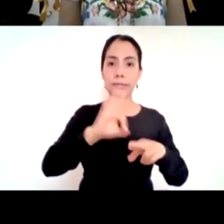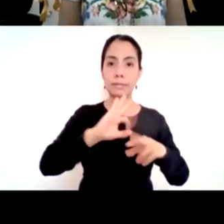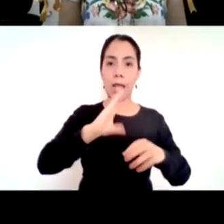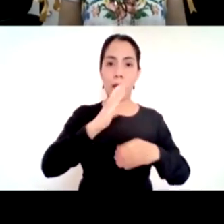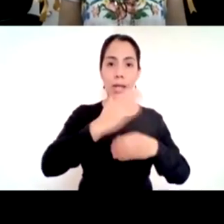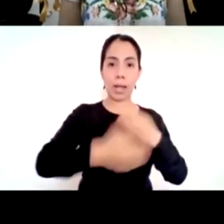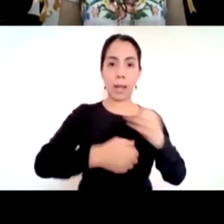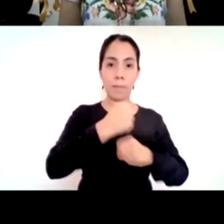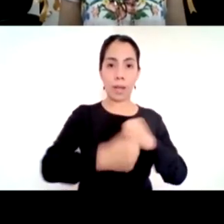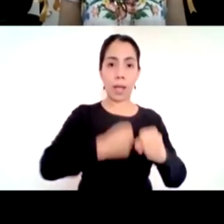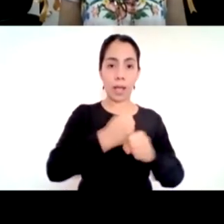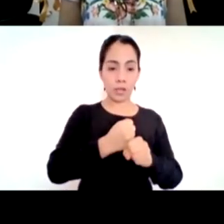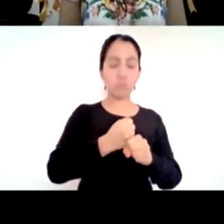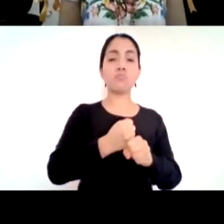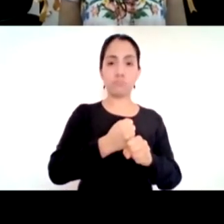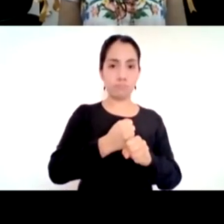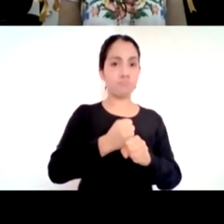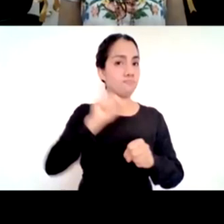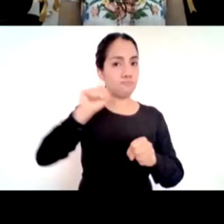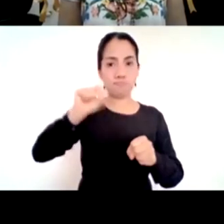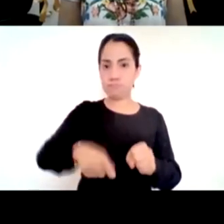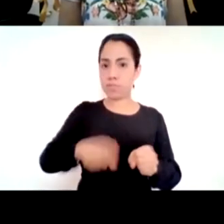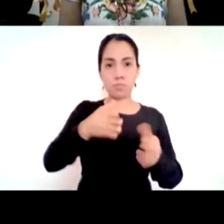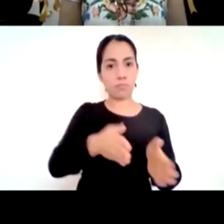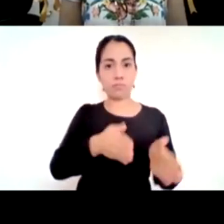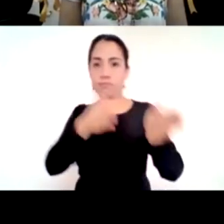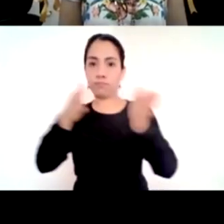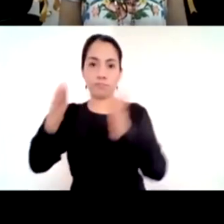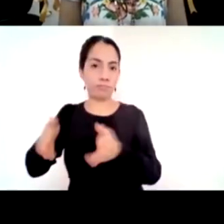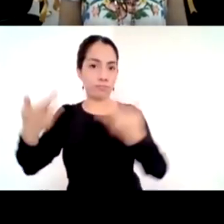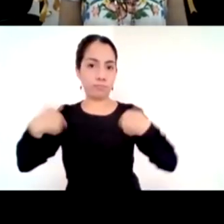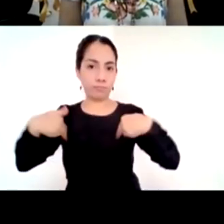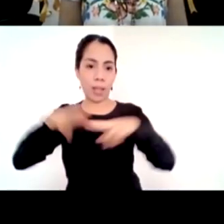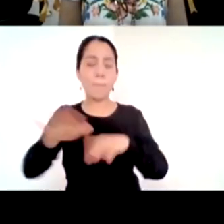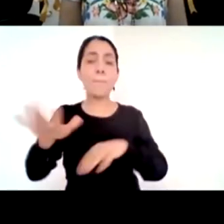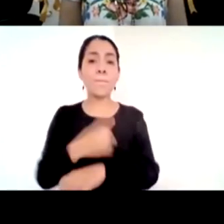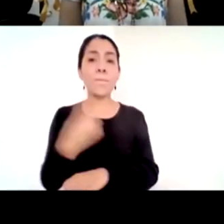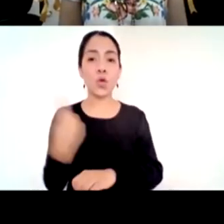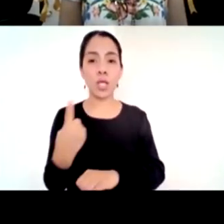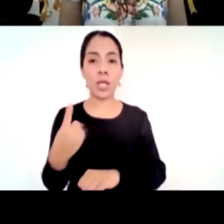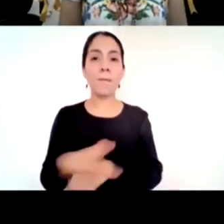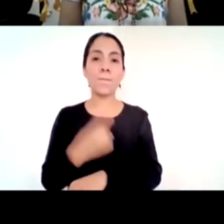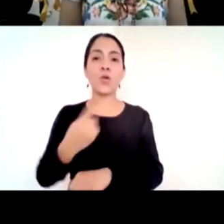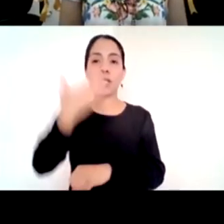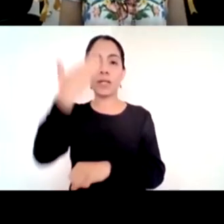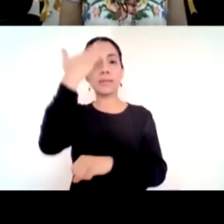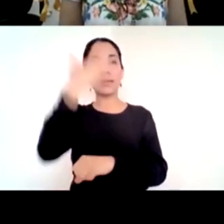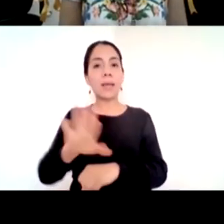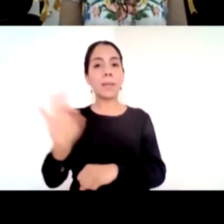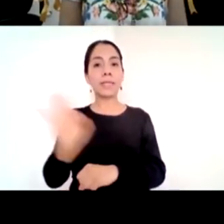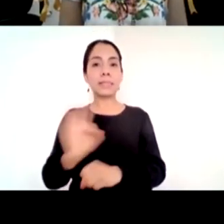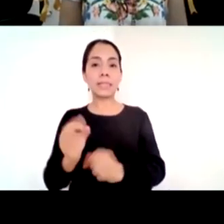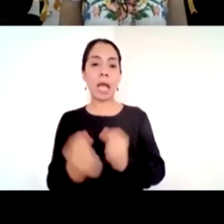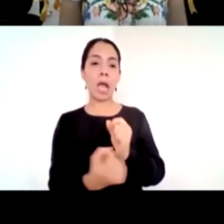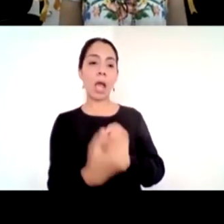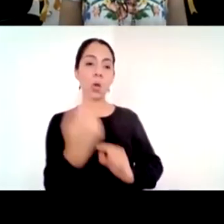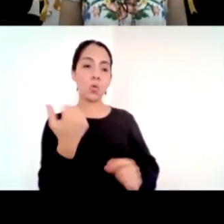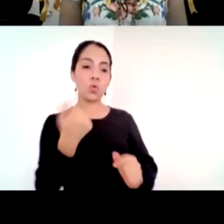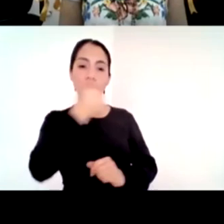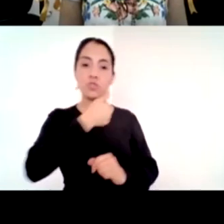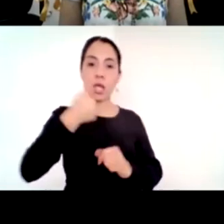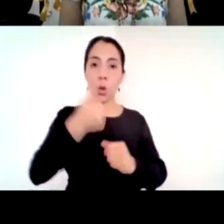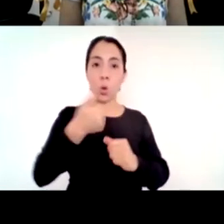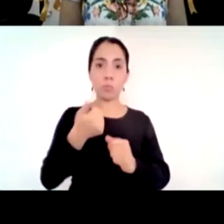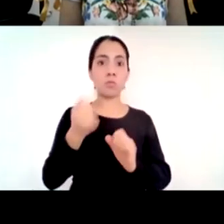continuidad sabe si fueron los que se le quedó un poco atrás sabe Carolina sabe que vive el niño en su